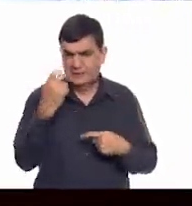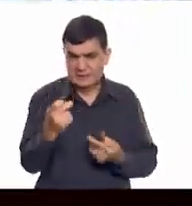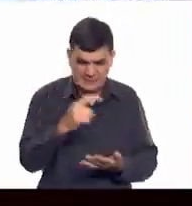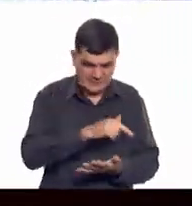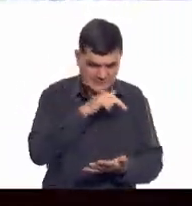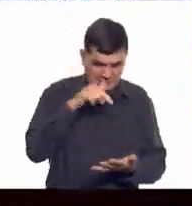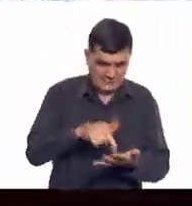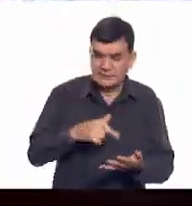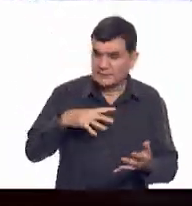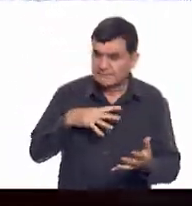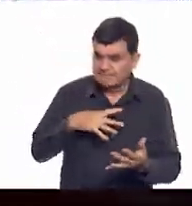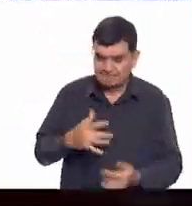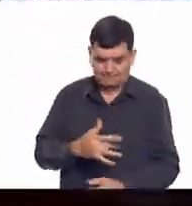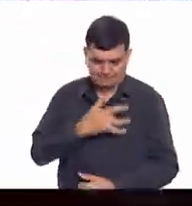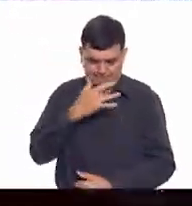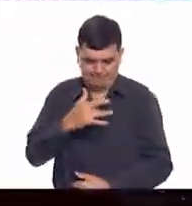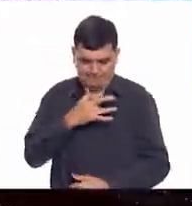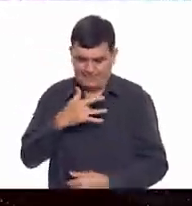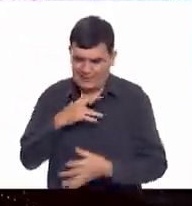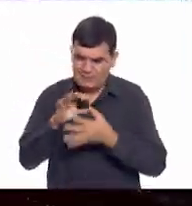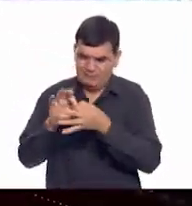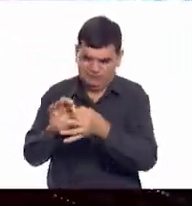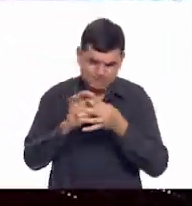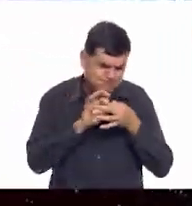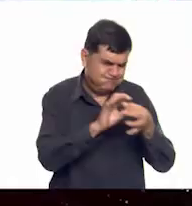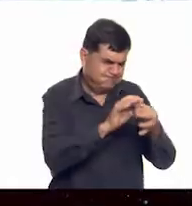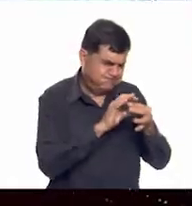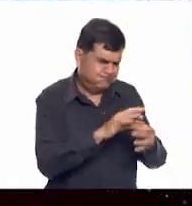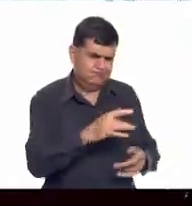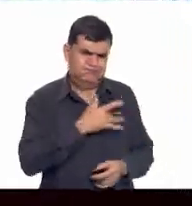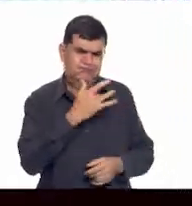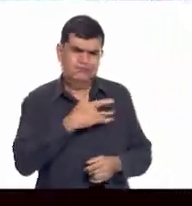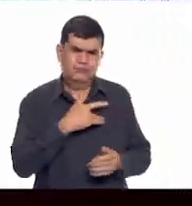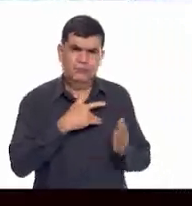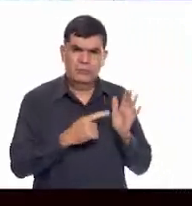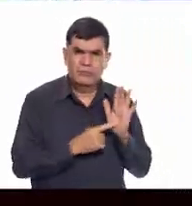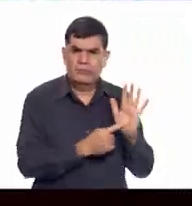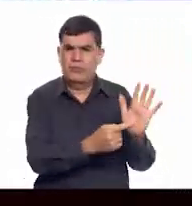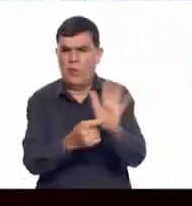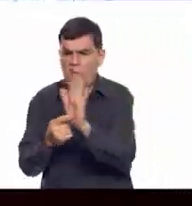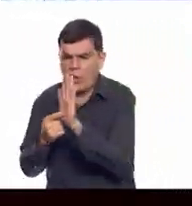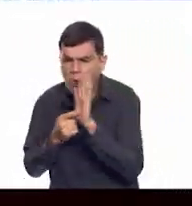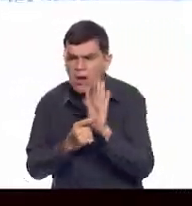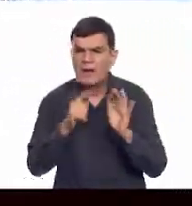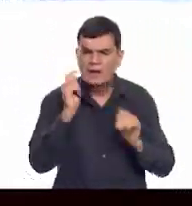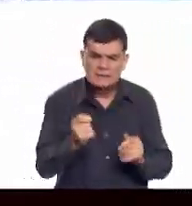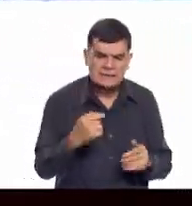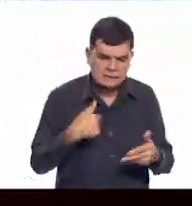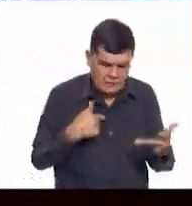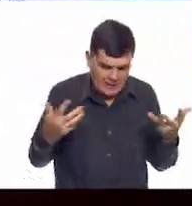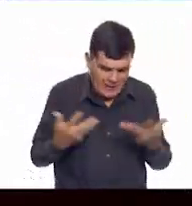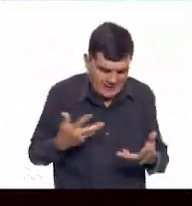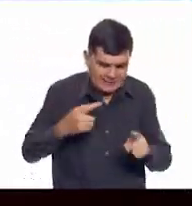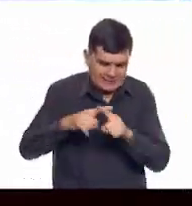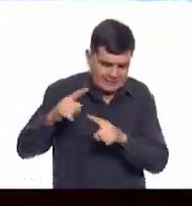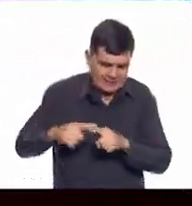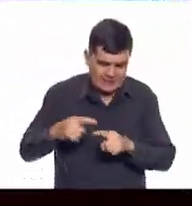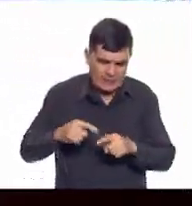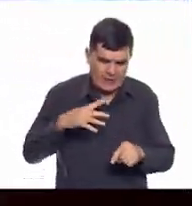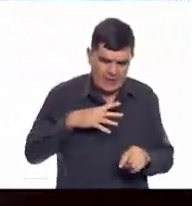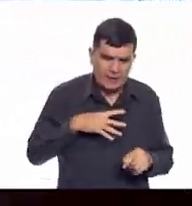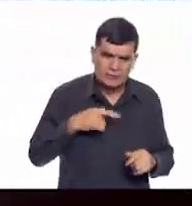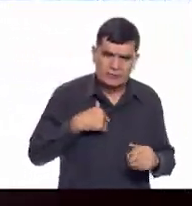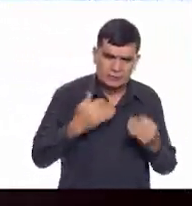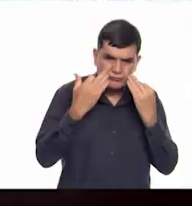lugares empezamos a sentir una gran cantidad de sentimientos que reflejan las muchas y complejas situaciones que tenemos que afrontar.